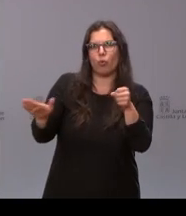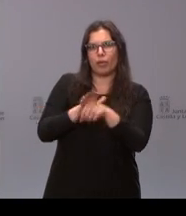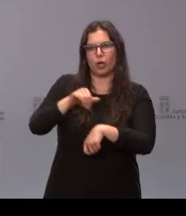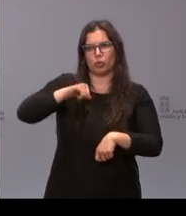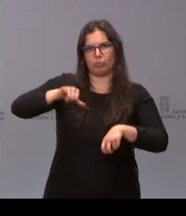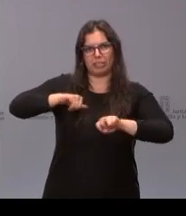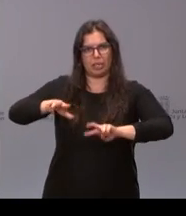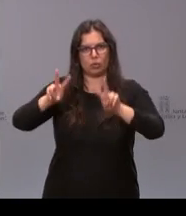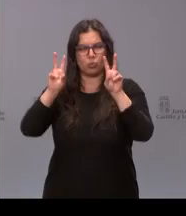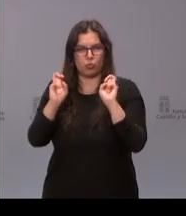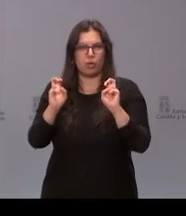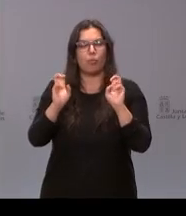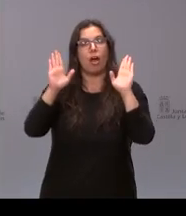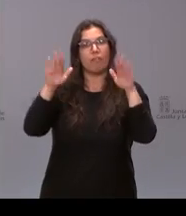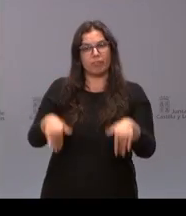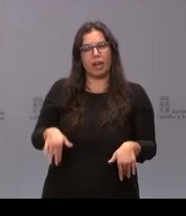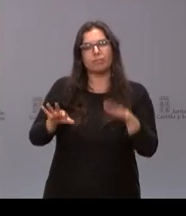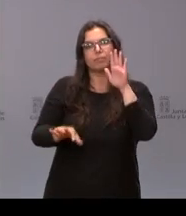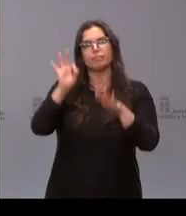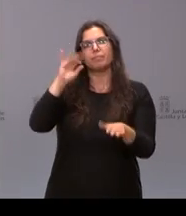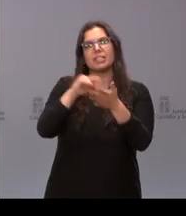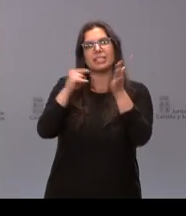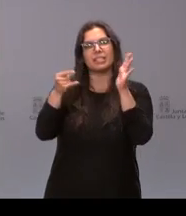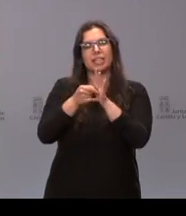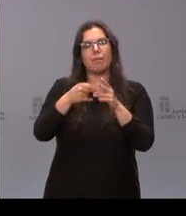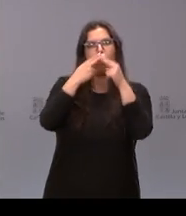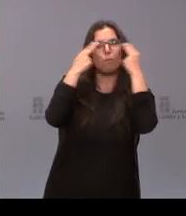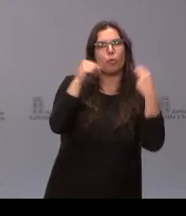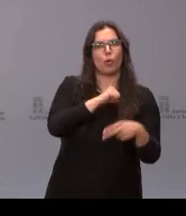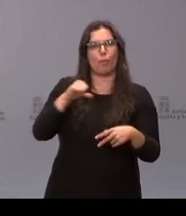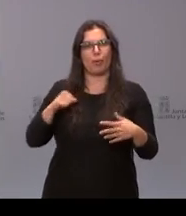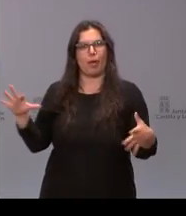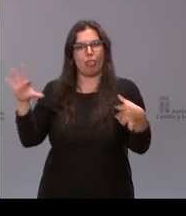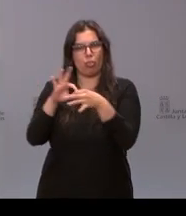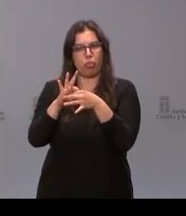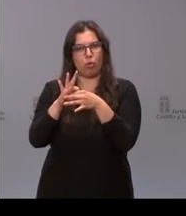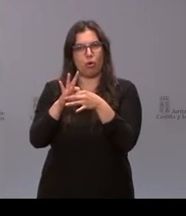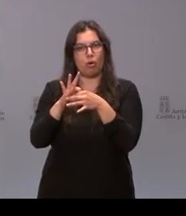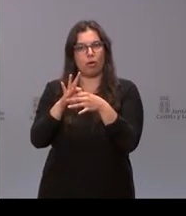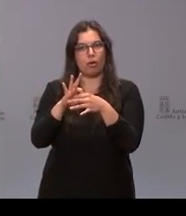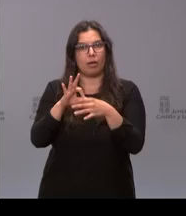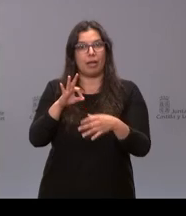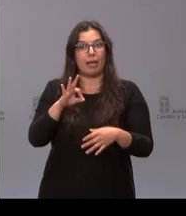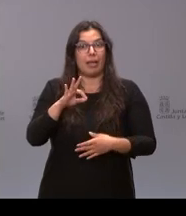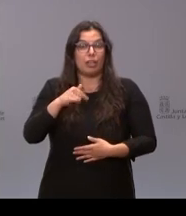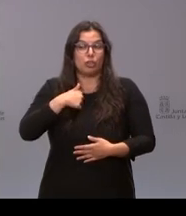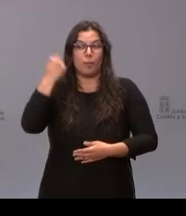decantándose por un sistema público-privado que a mi modo de ver no se supo explicar